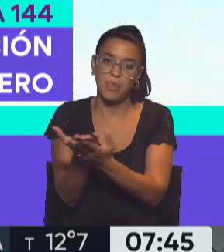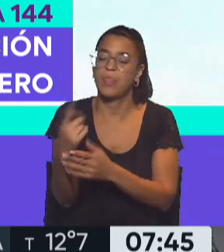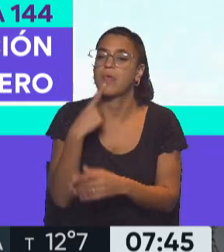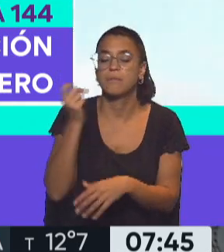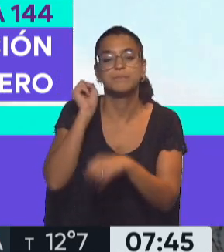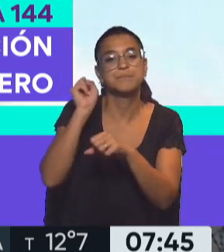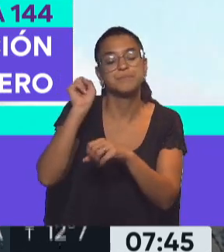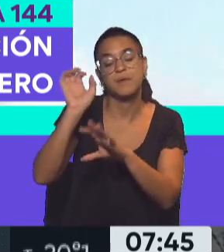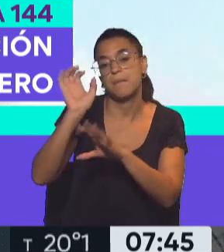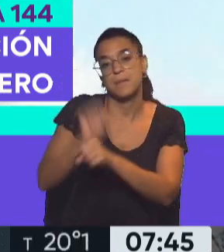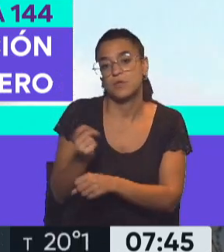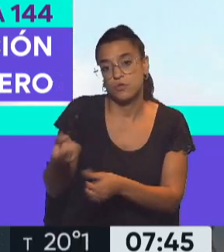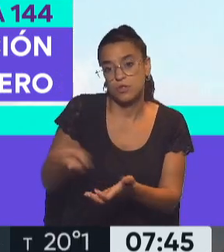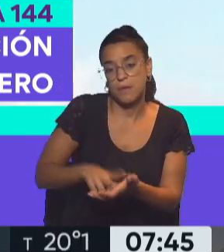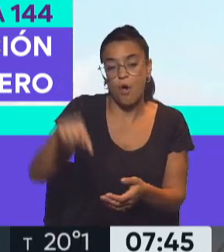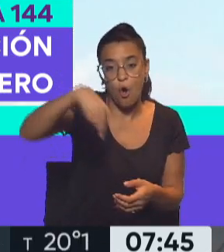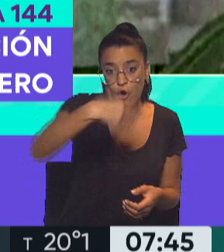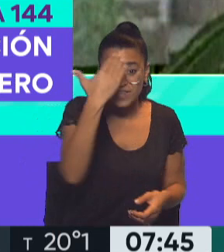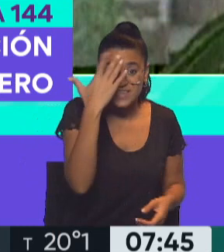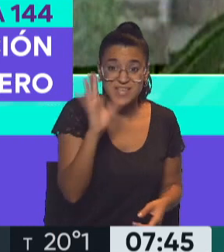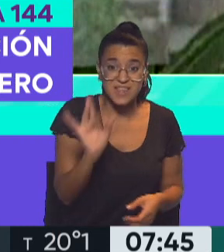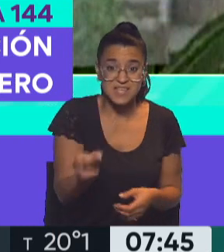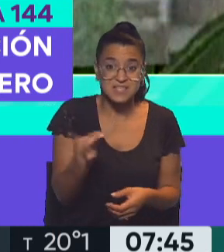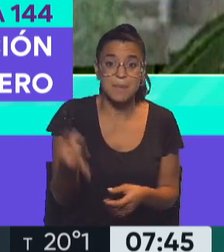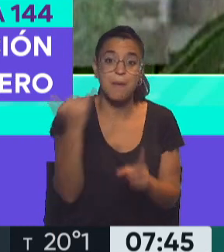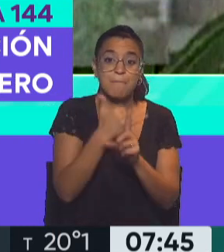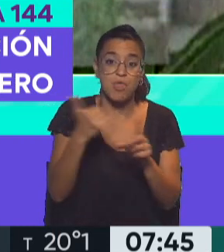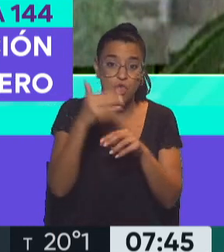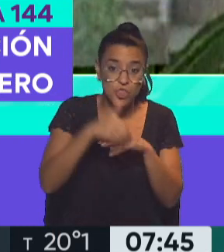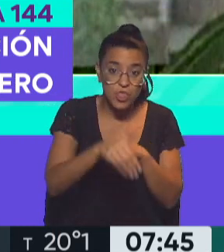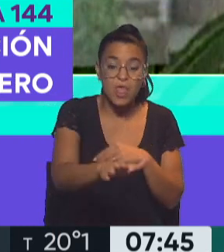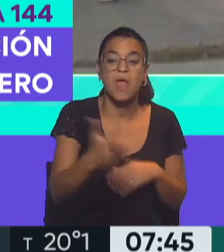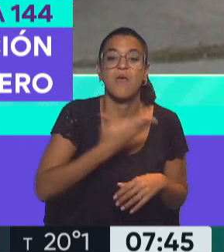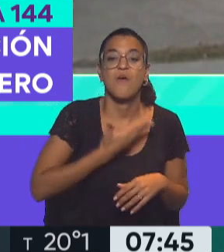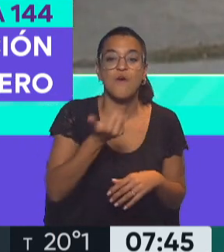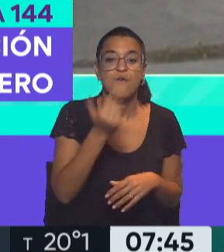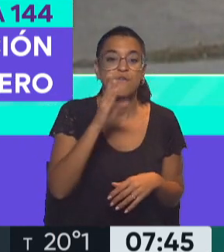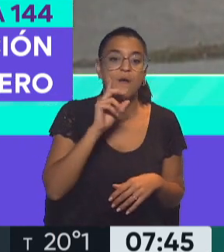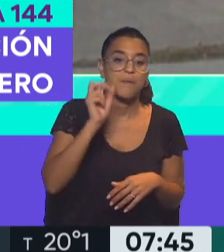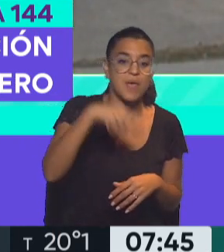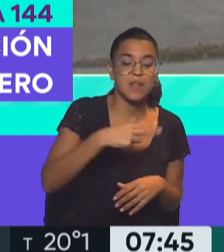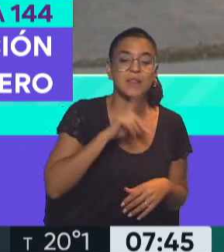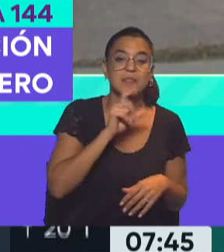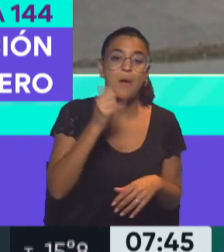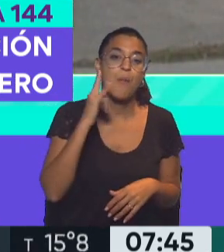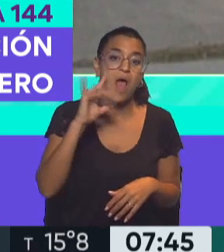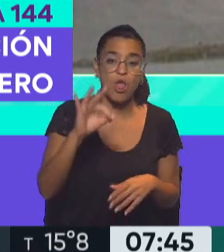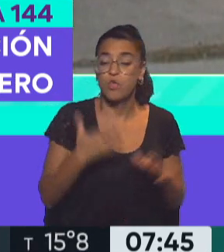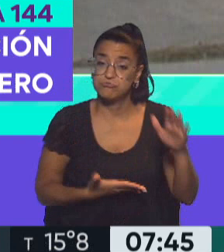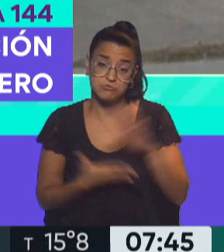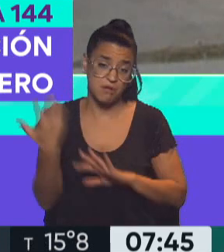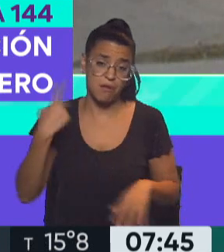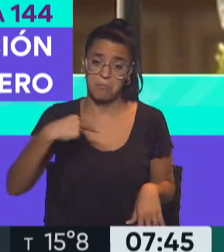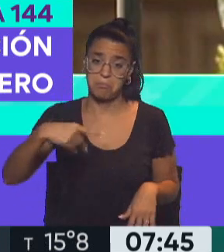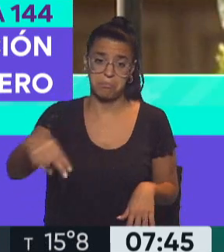meses, y hoy, 15 de diciembre, a partir del mediodía, Fabián Tablado saldrá otra vez caminando de esta unidad de